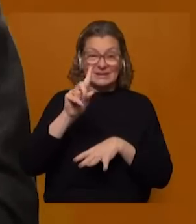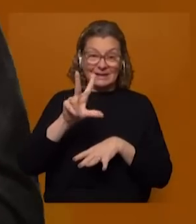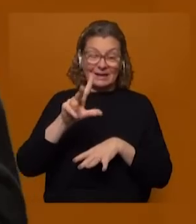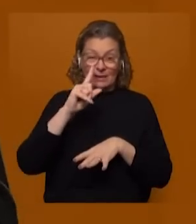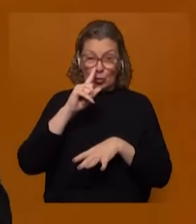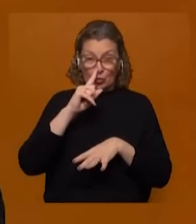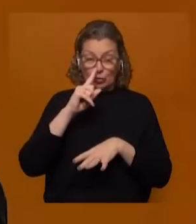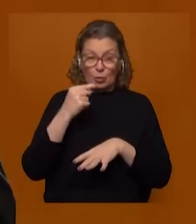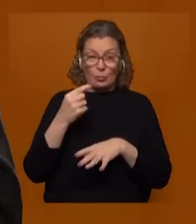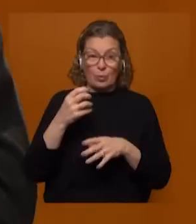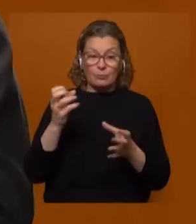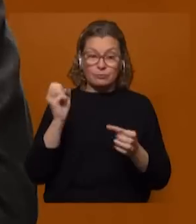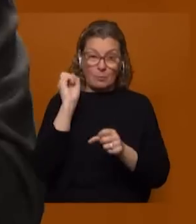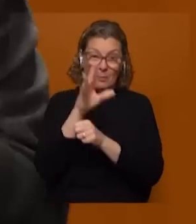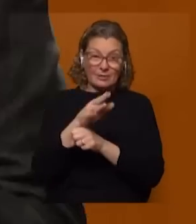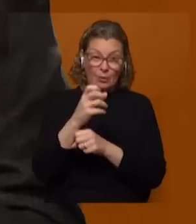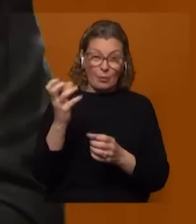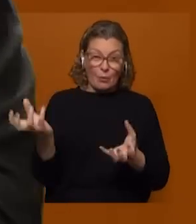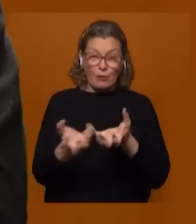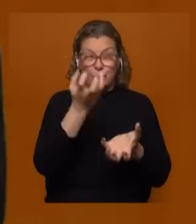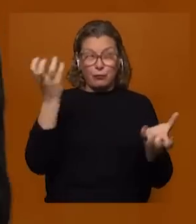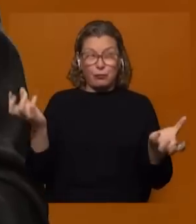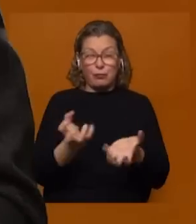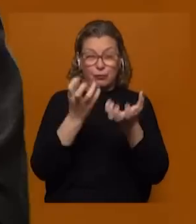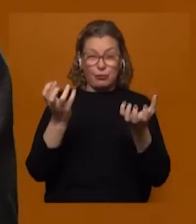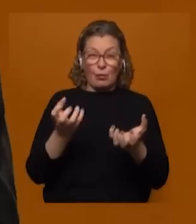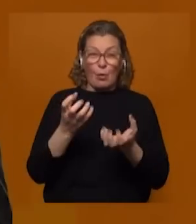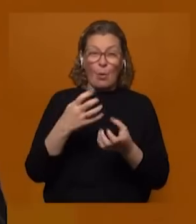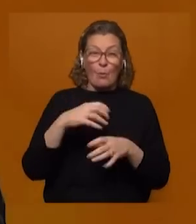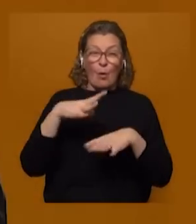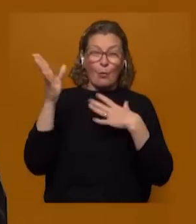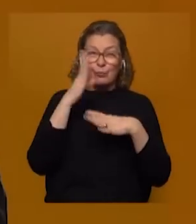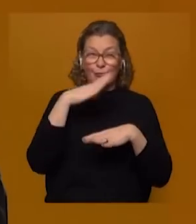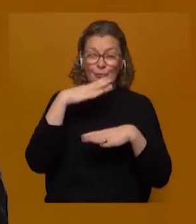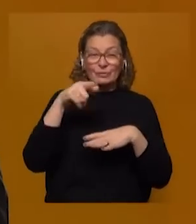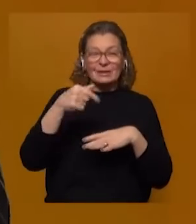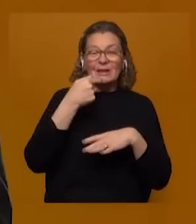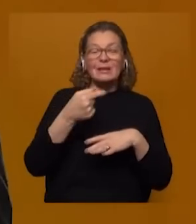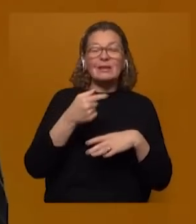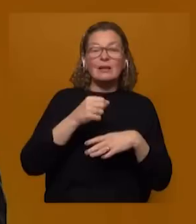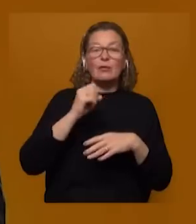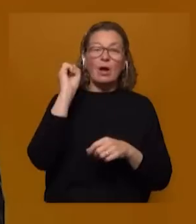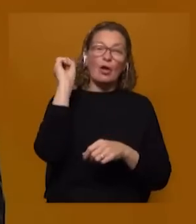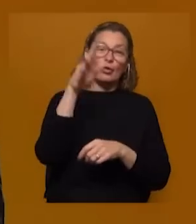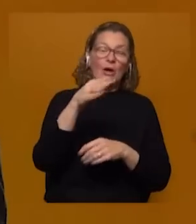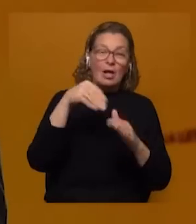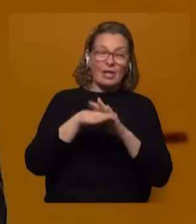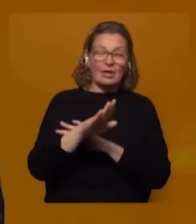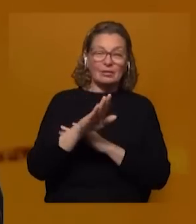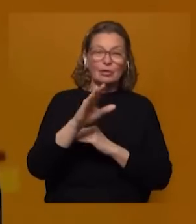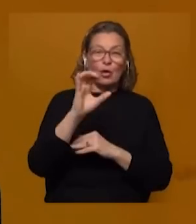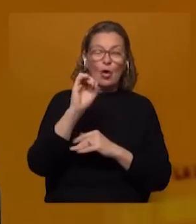y un artefacto de humo, una bengala, una bomba de humo, se le ha llamado de distintas maneras, fue arrojada hacia adentro del